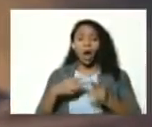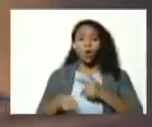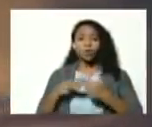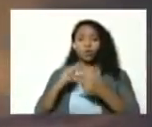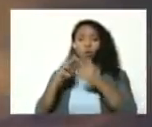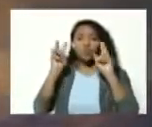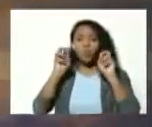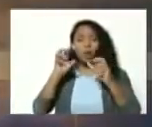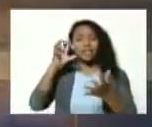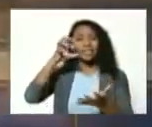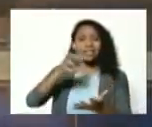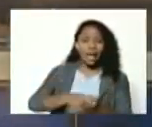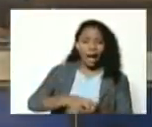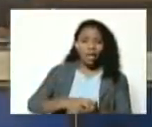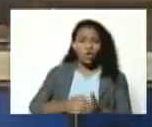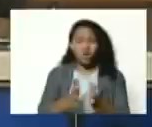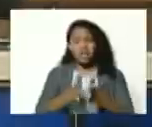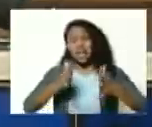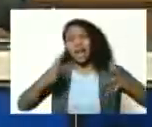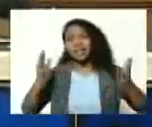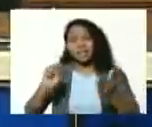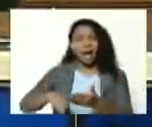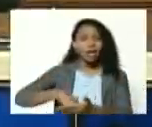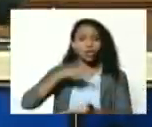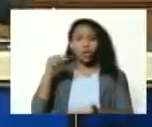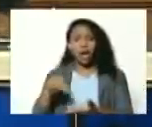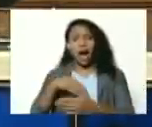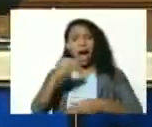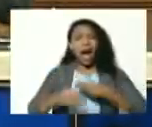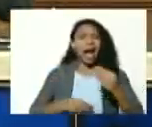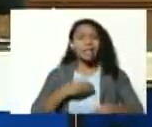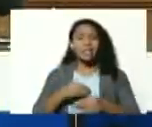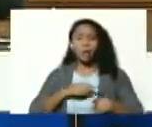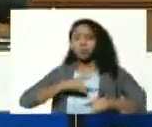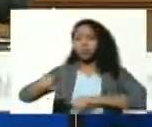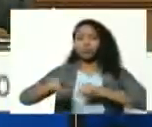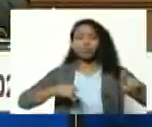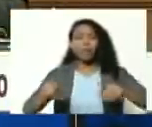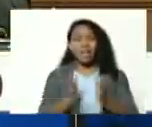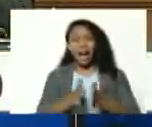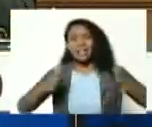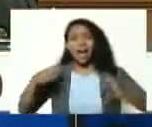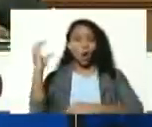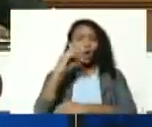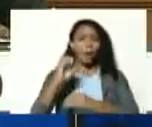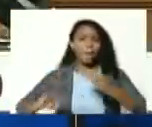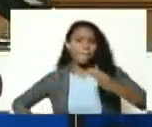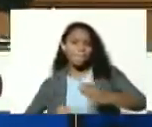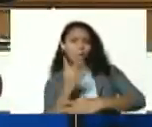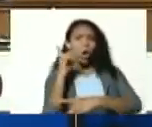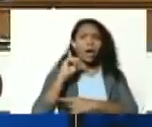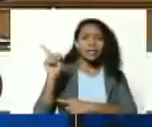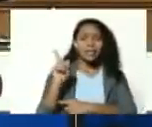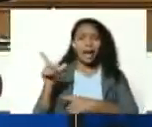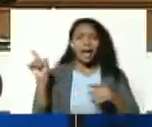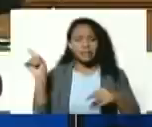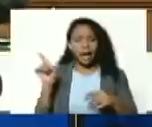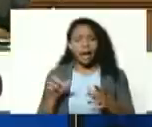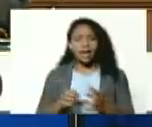estado de un estado gran nacional que era la gran Colombia fundada por él en Angostura